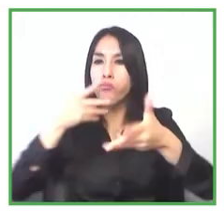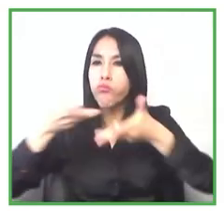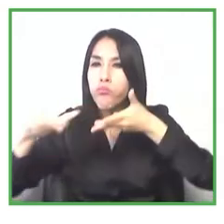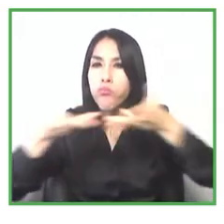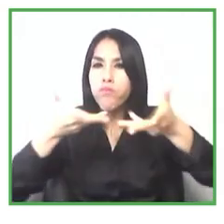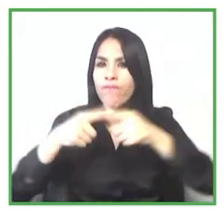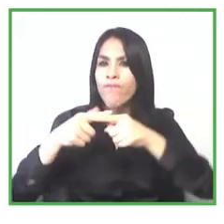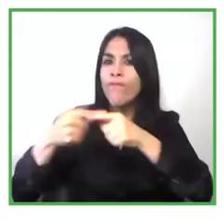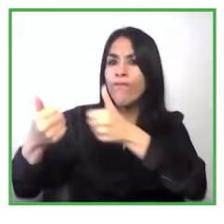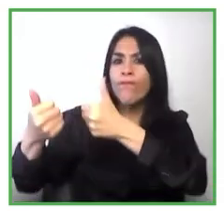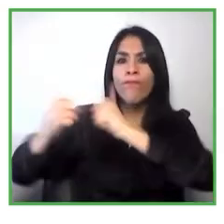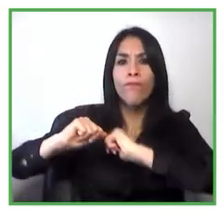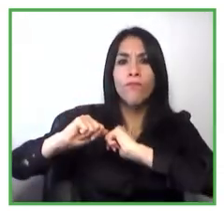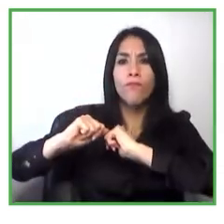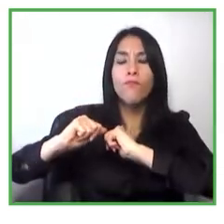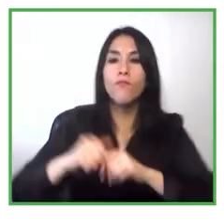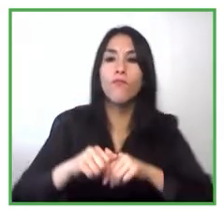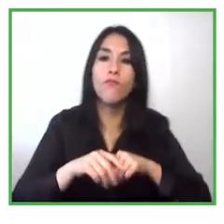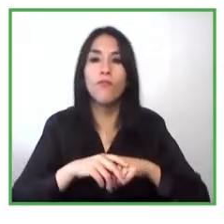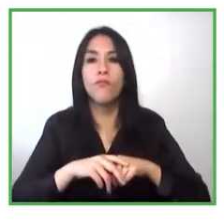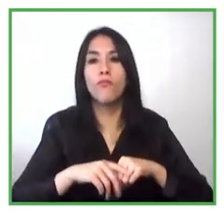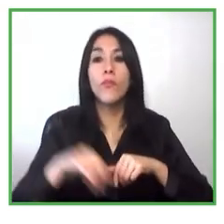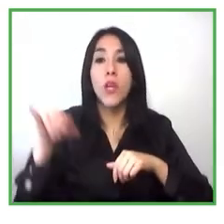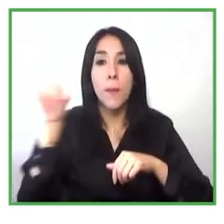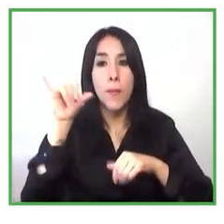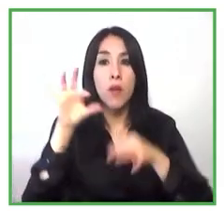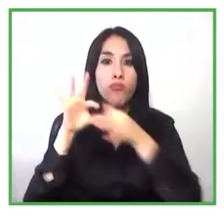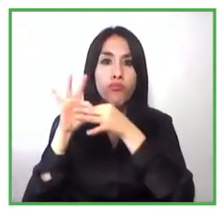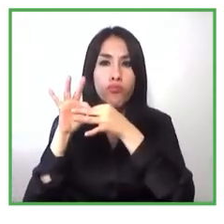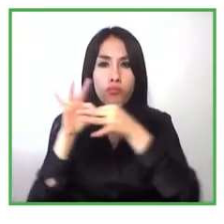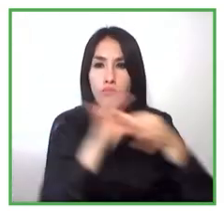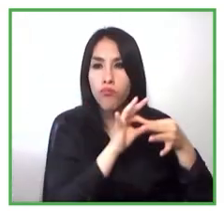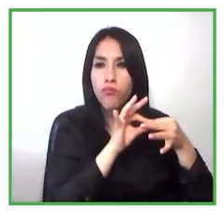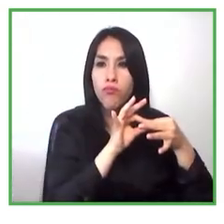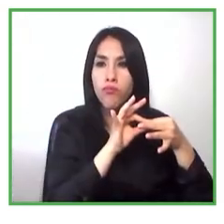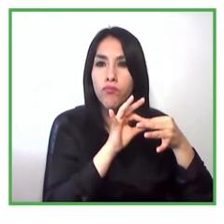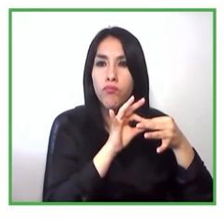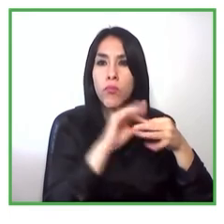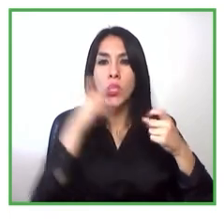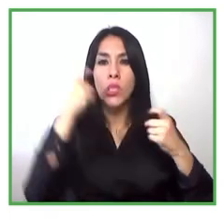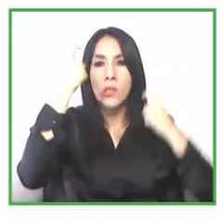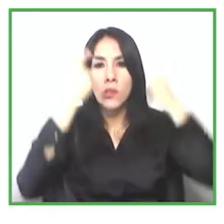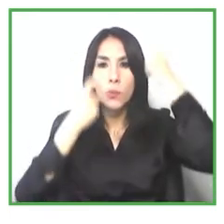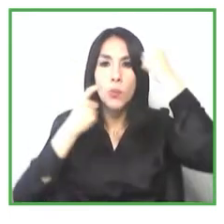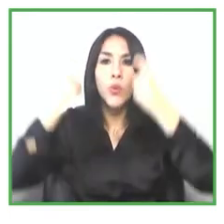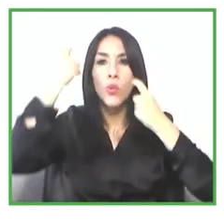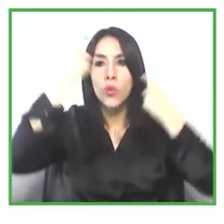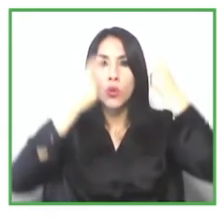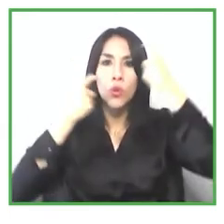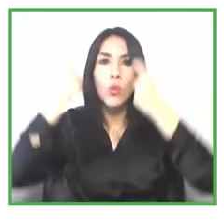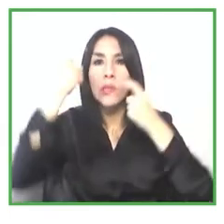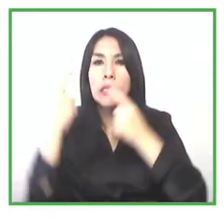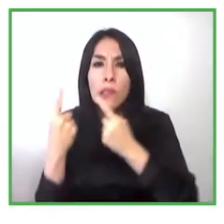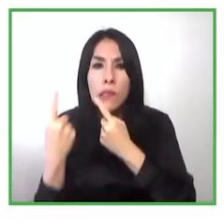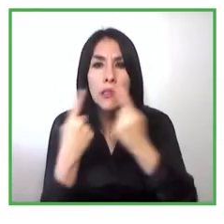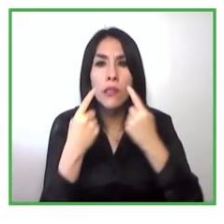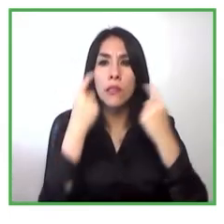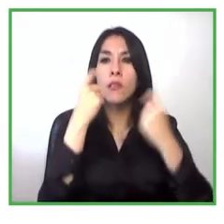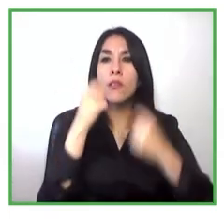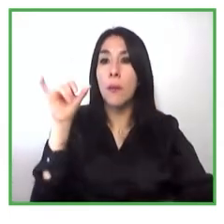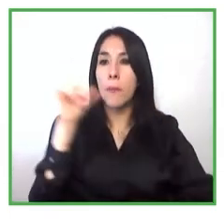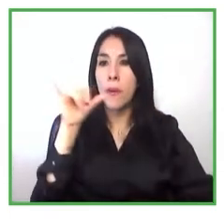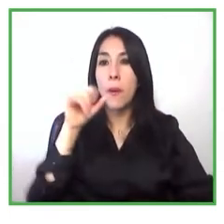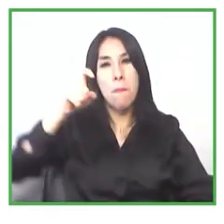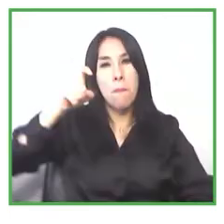las preocupaciones personales y también necesidades específicas el